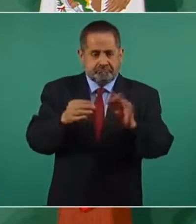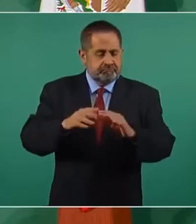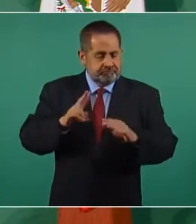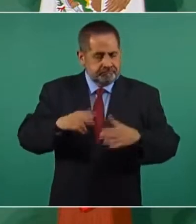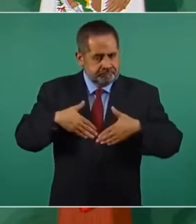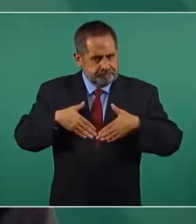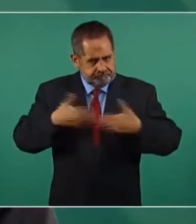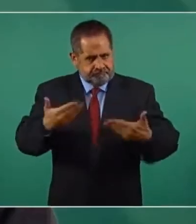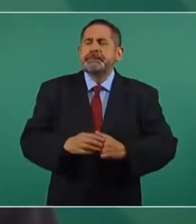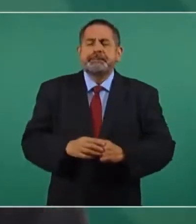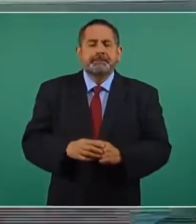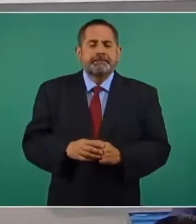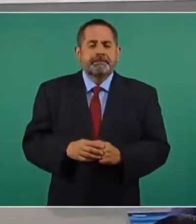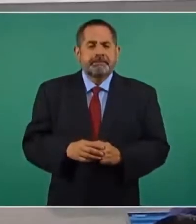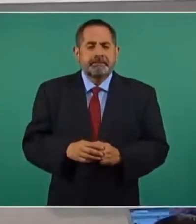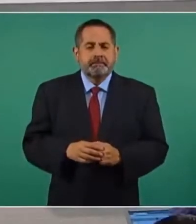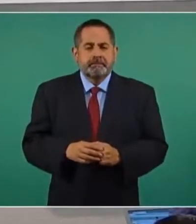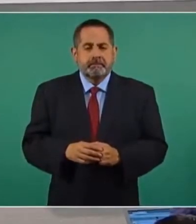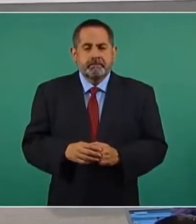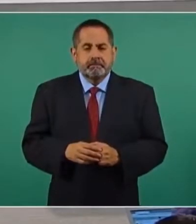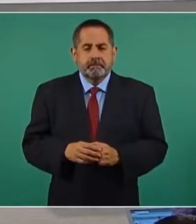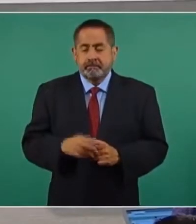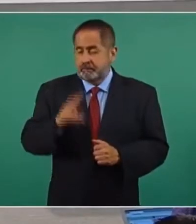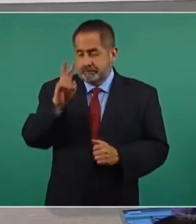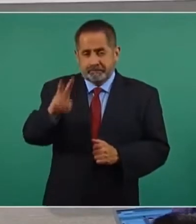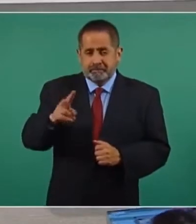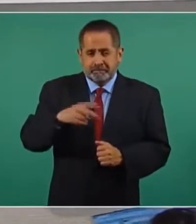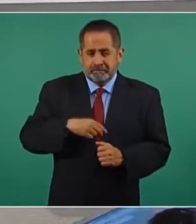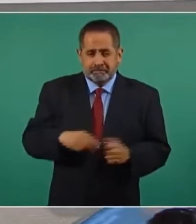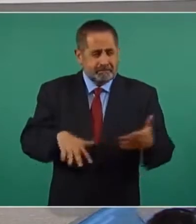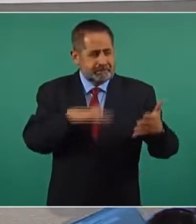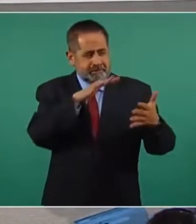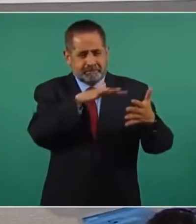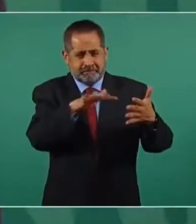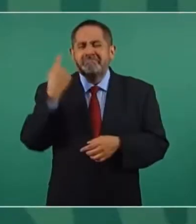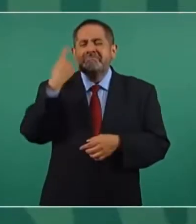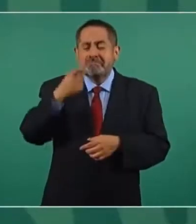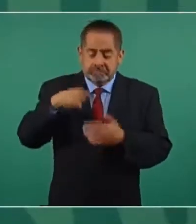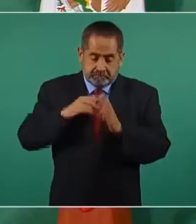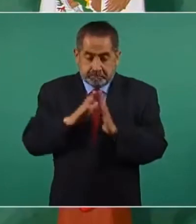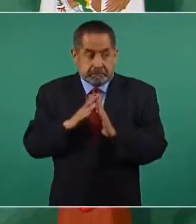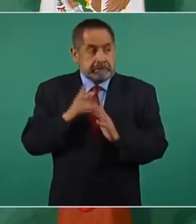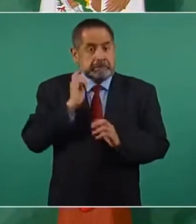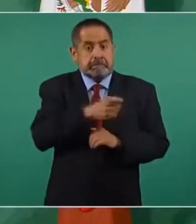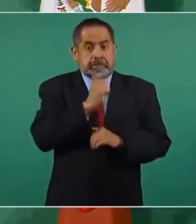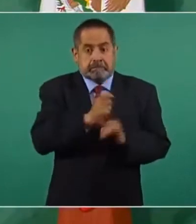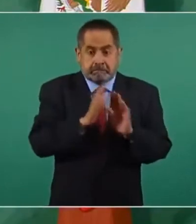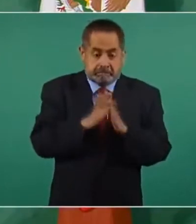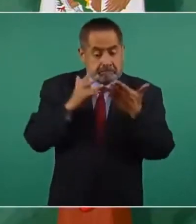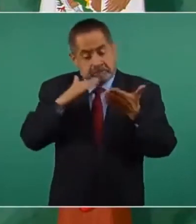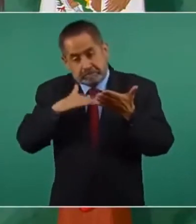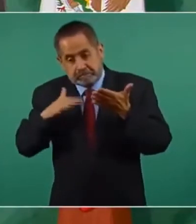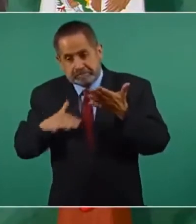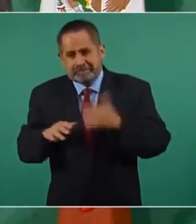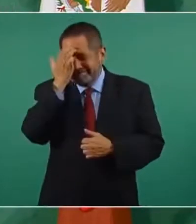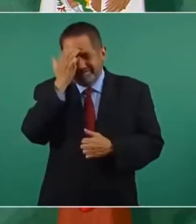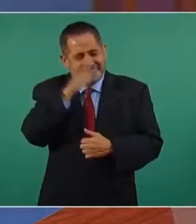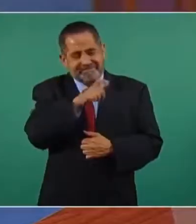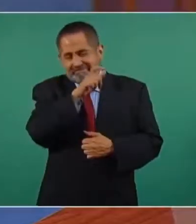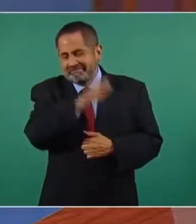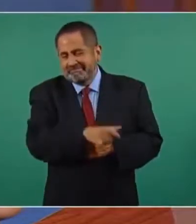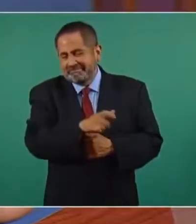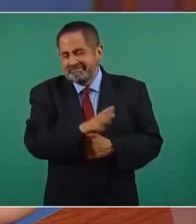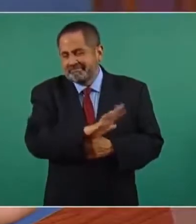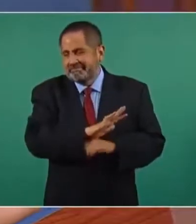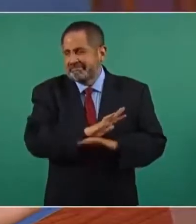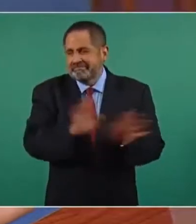toda franqueza. No leo una columna de estos señores porque no hace falta. No